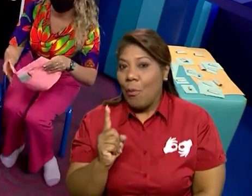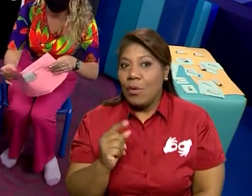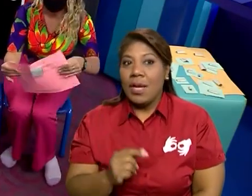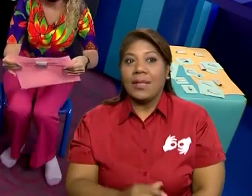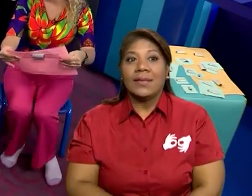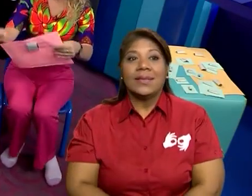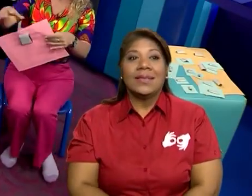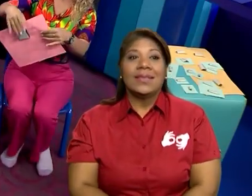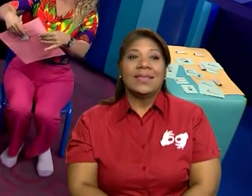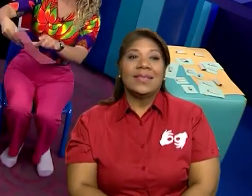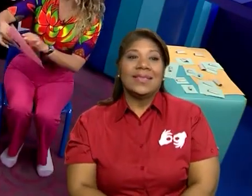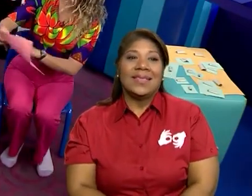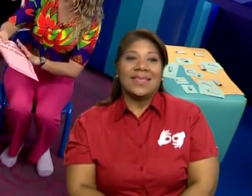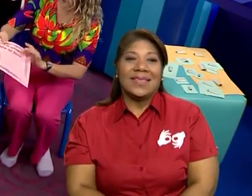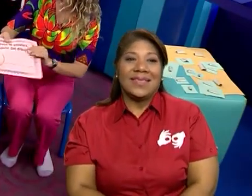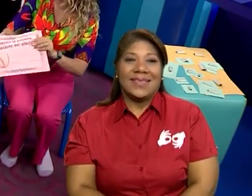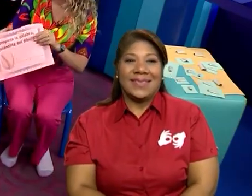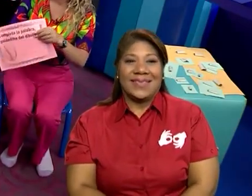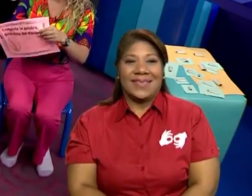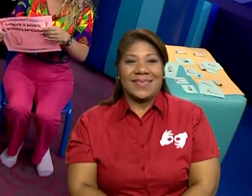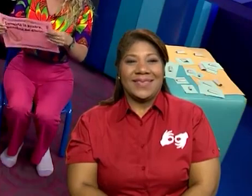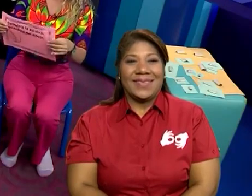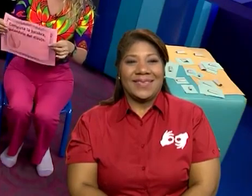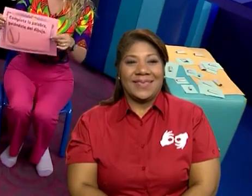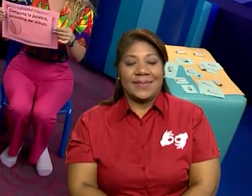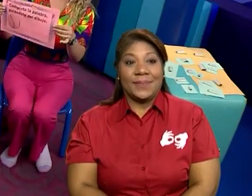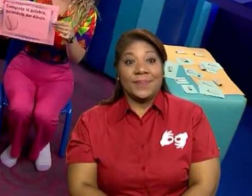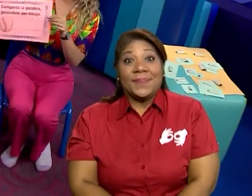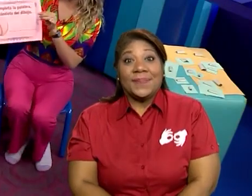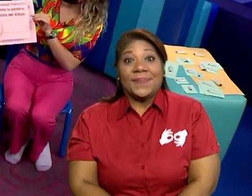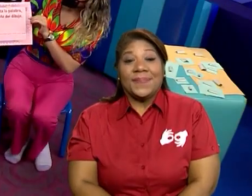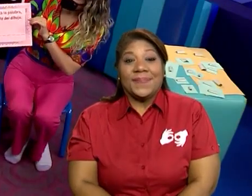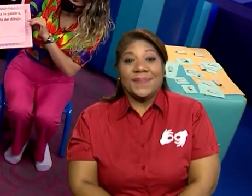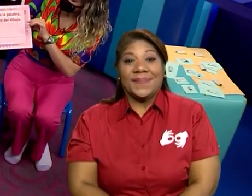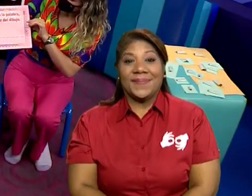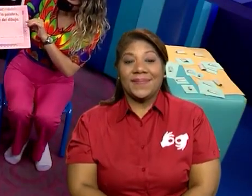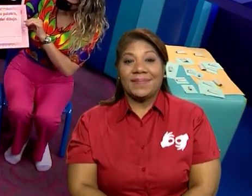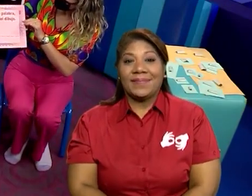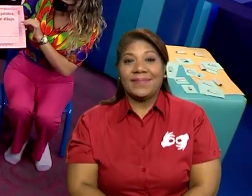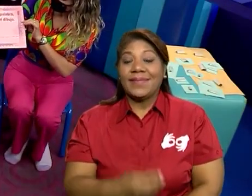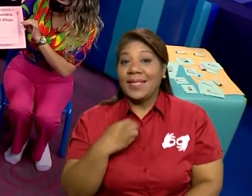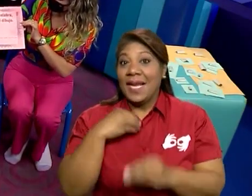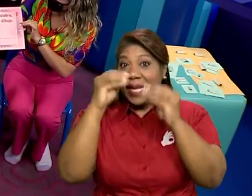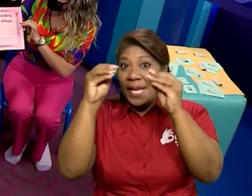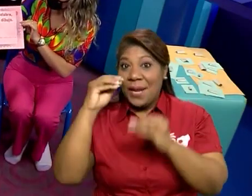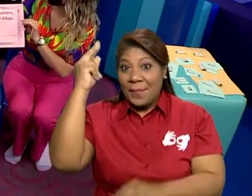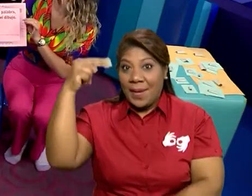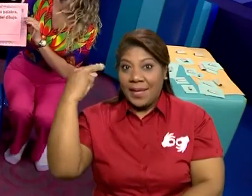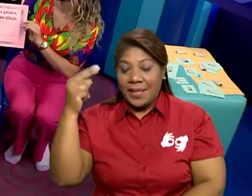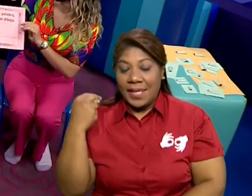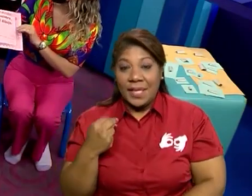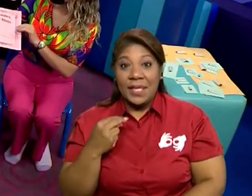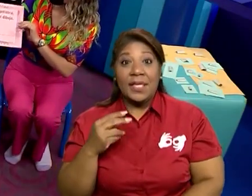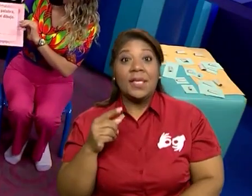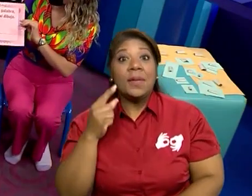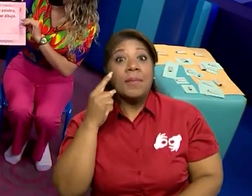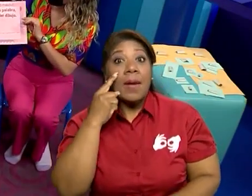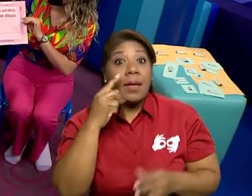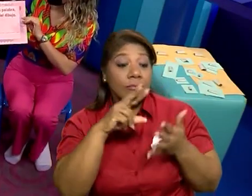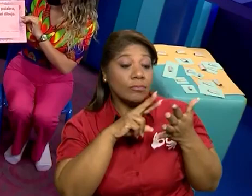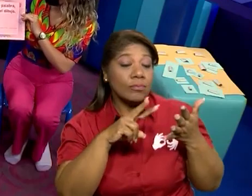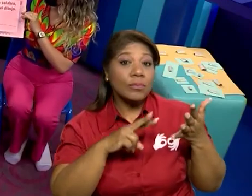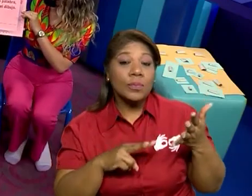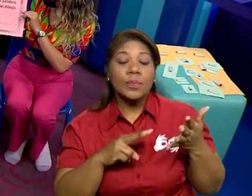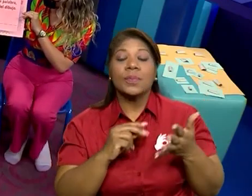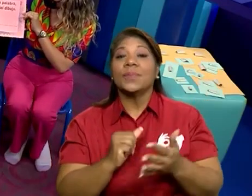Ay, estoy rompiendo el papel, no importa. Ajá. Aquí tengo mi pregunta, maestra. ¿Se tiene la suya? Sí. Muy bien.